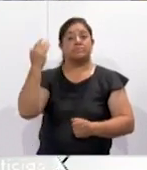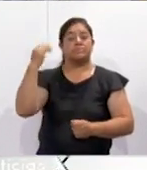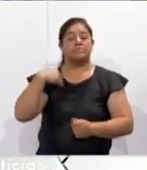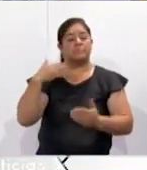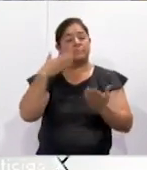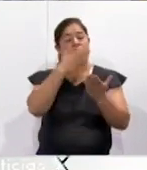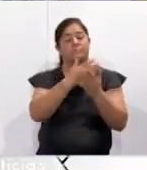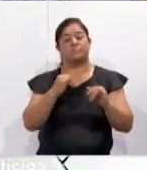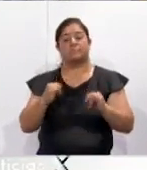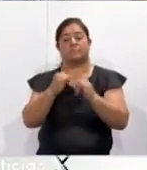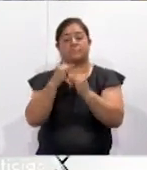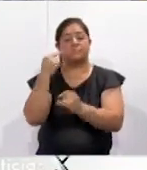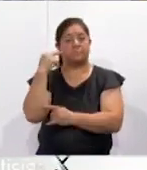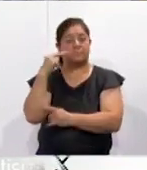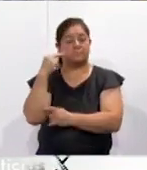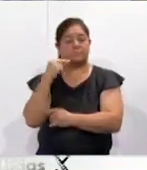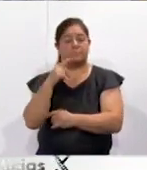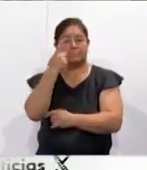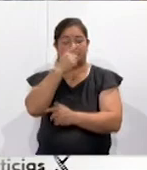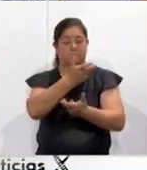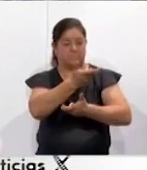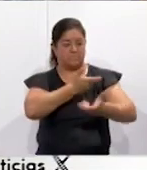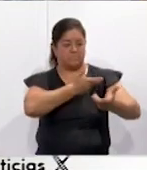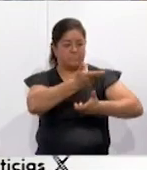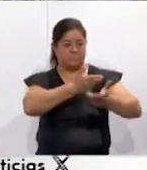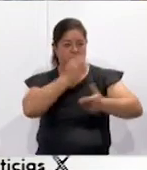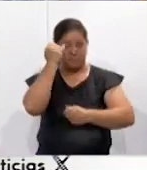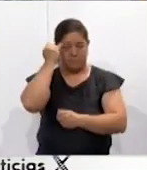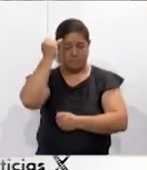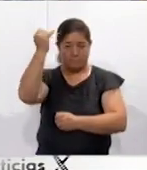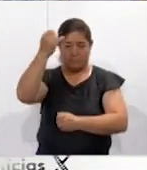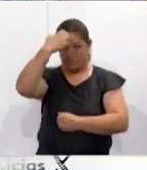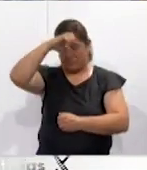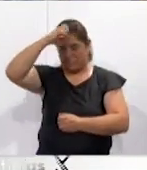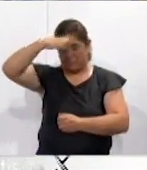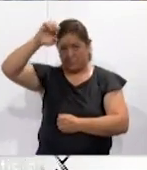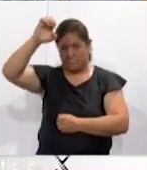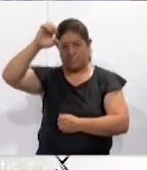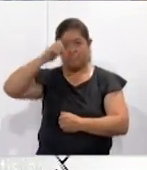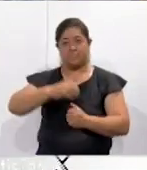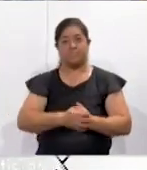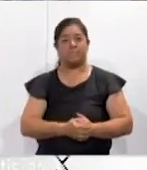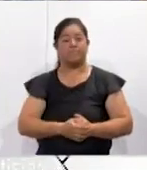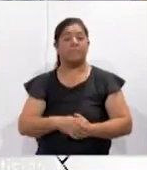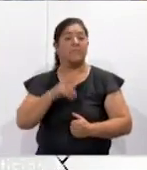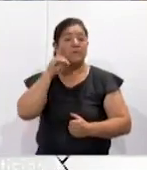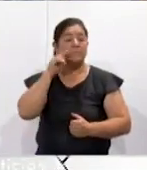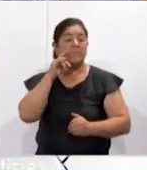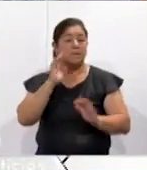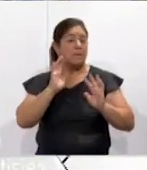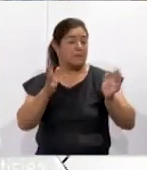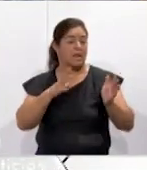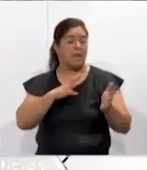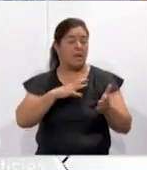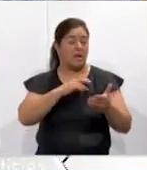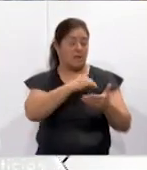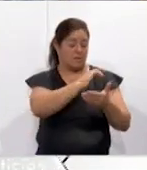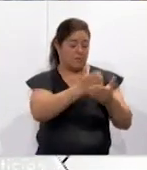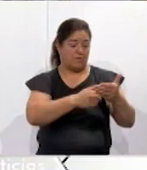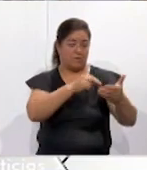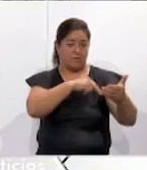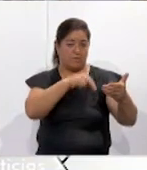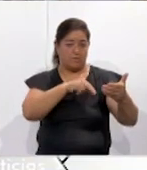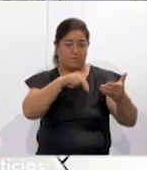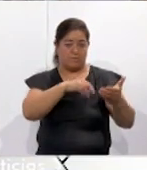Veracruzano para realizar un intercambio de ideas, de experiencias. El día de mañana se concreta a través de una firma de convenio en donde